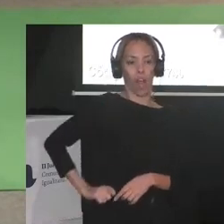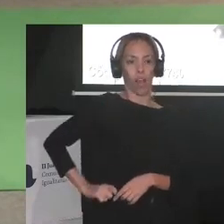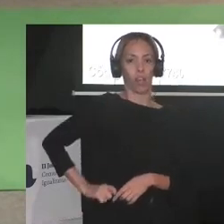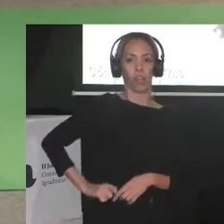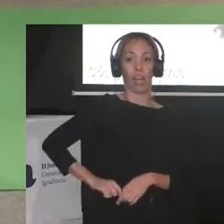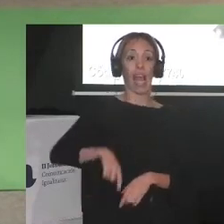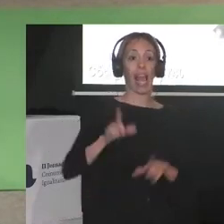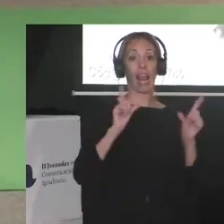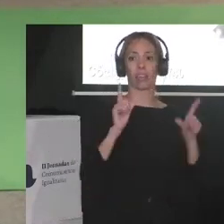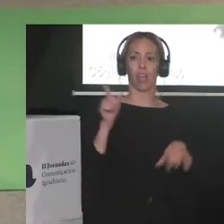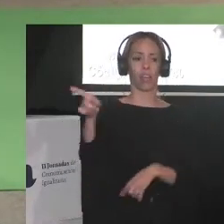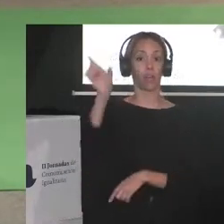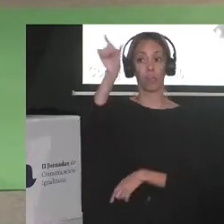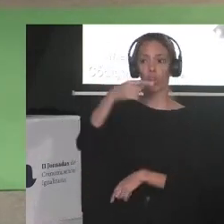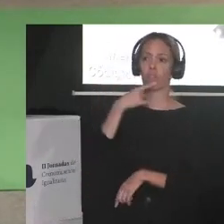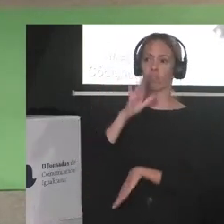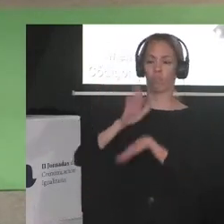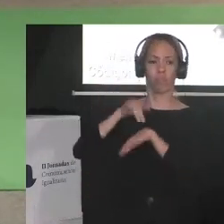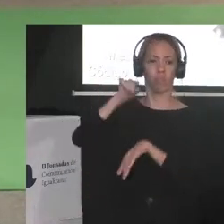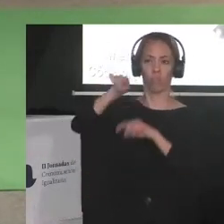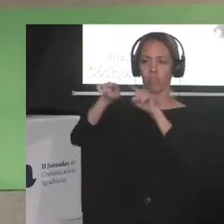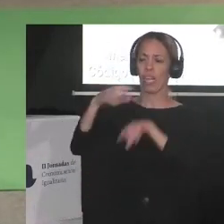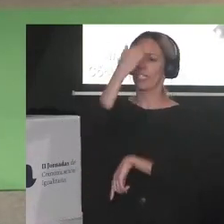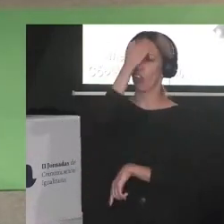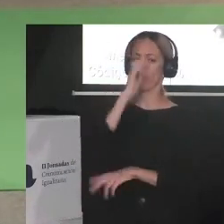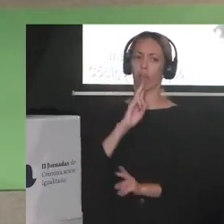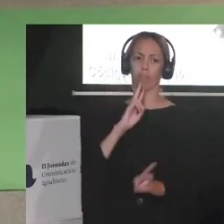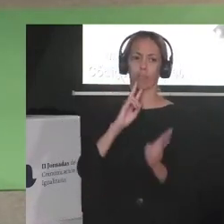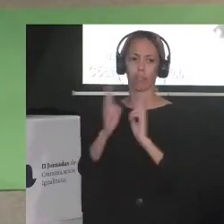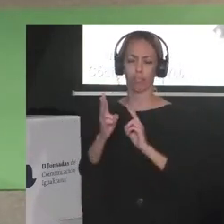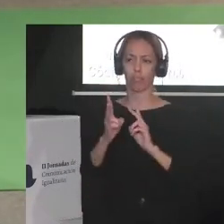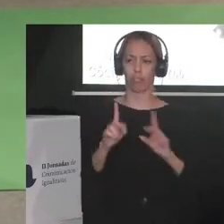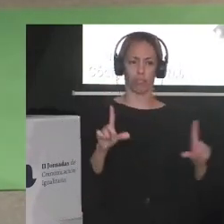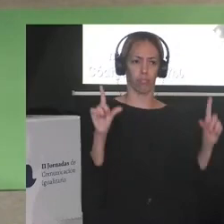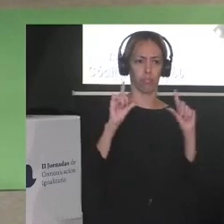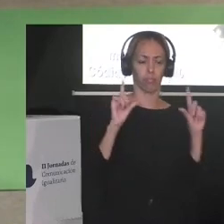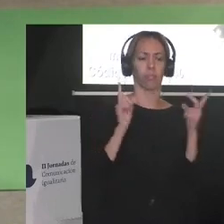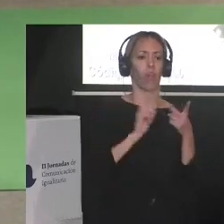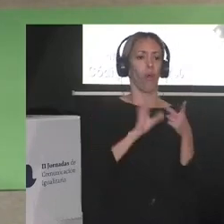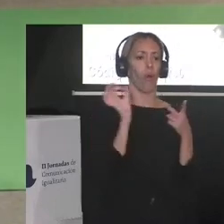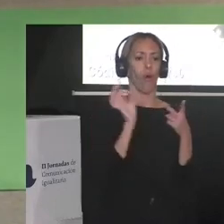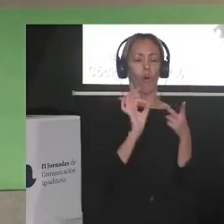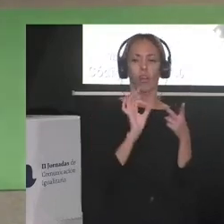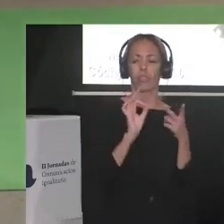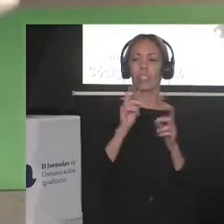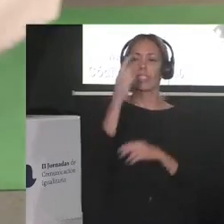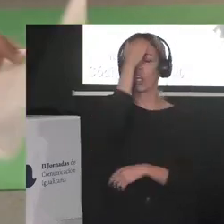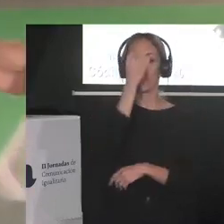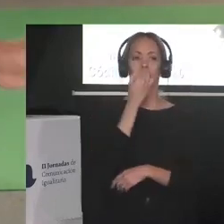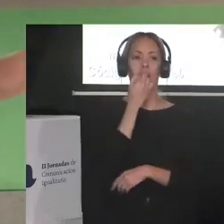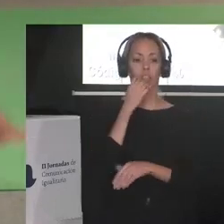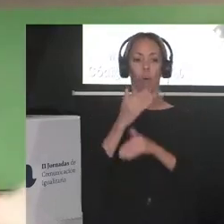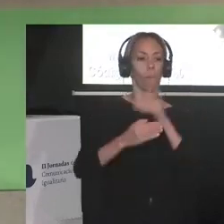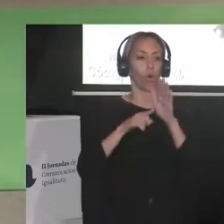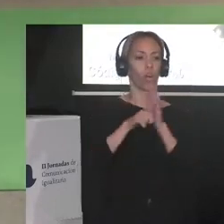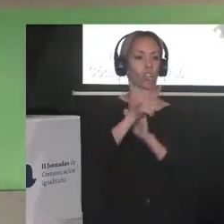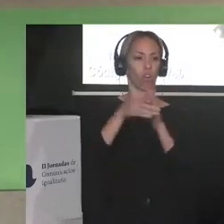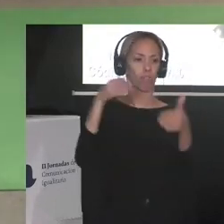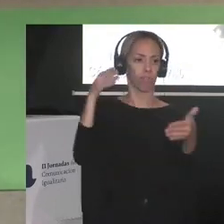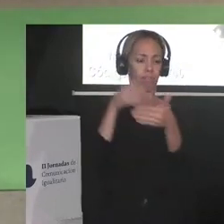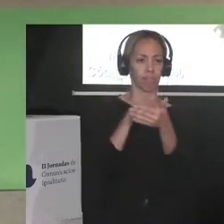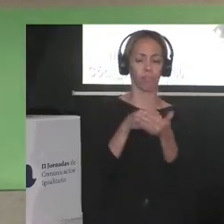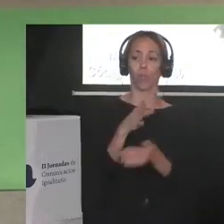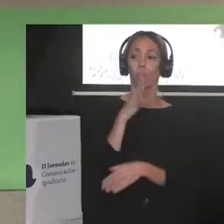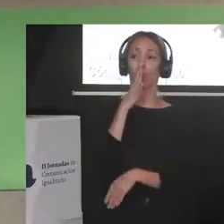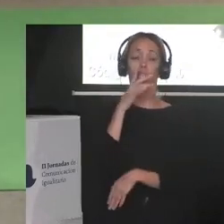criminalicen la tele les llama terroristas les llama terroristas antiprogreso por proteger